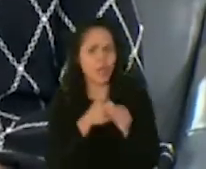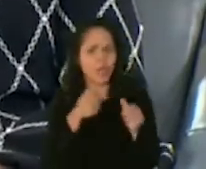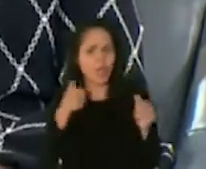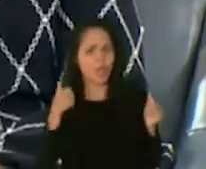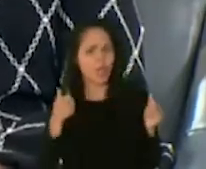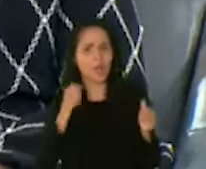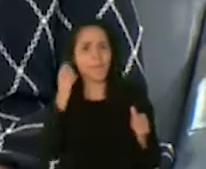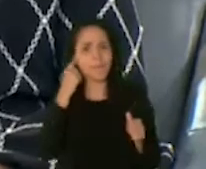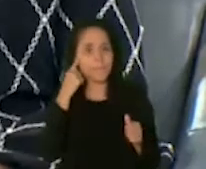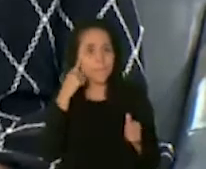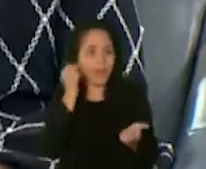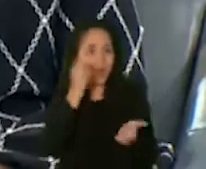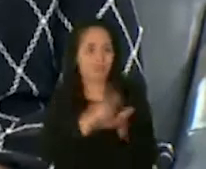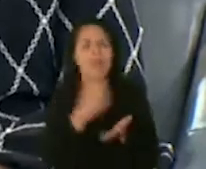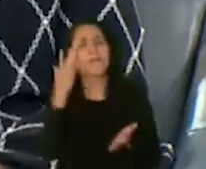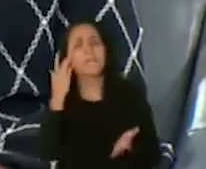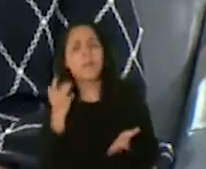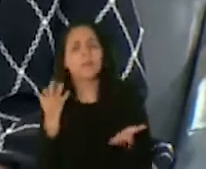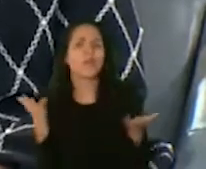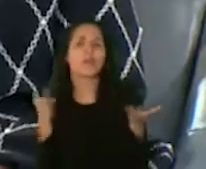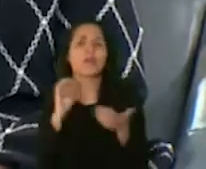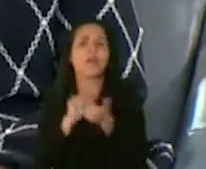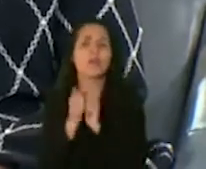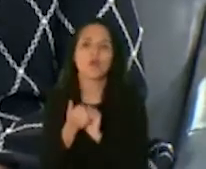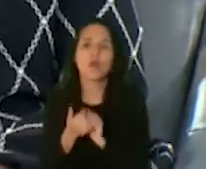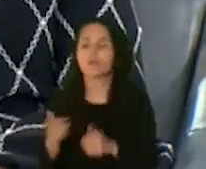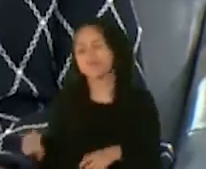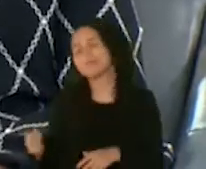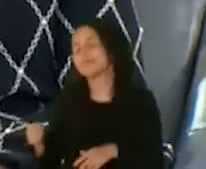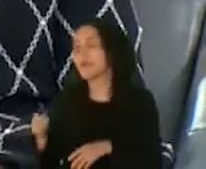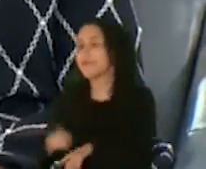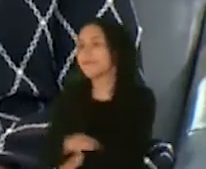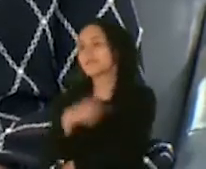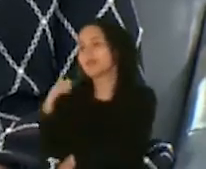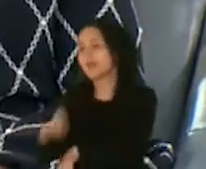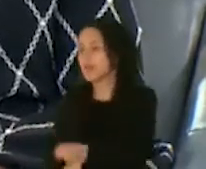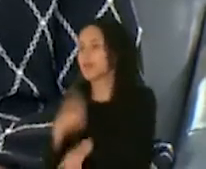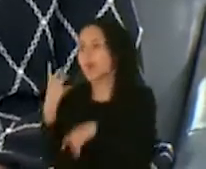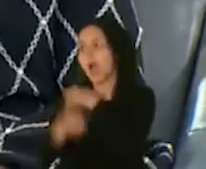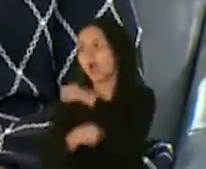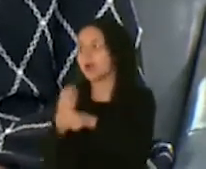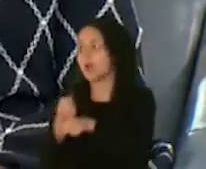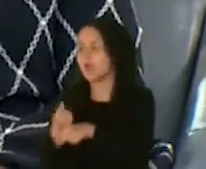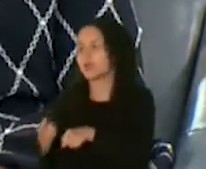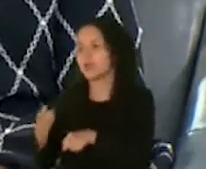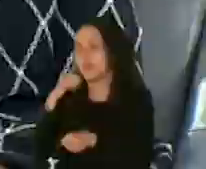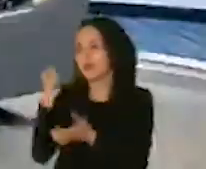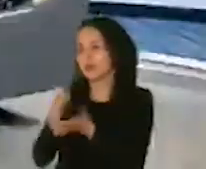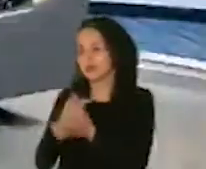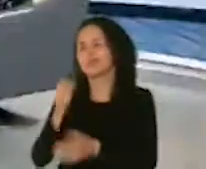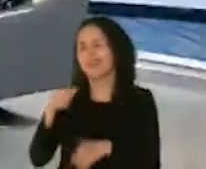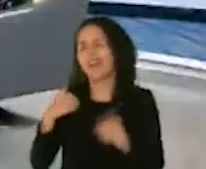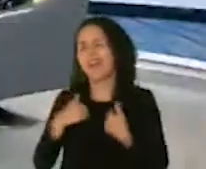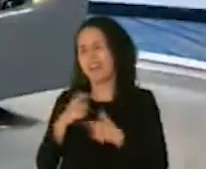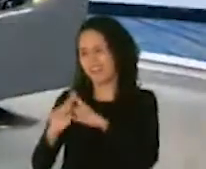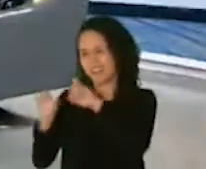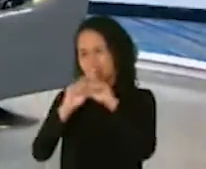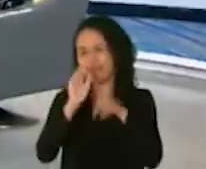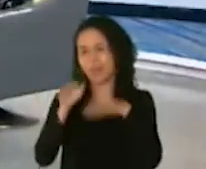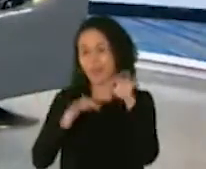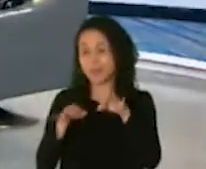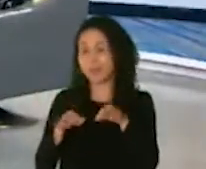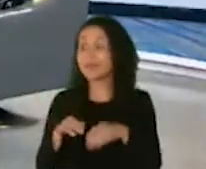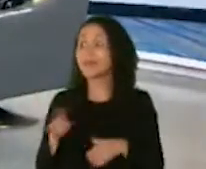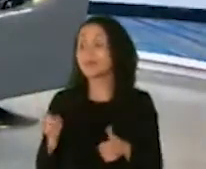entienda el por qué y cómo. Que tardan años, tienes razón. Pues hay varias explicaciones para eso. La primera es que